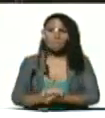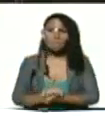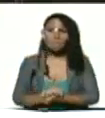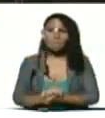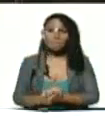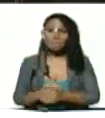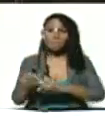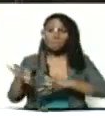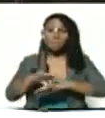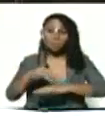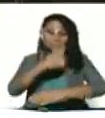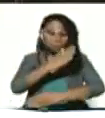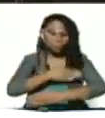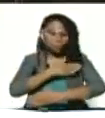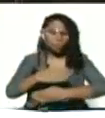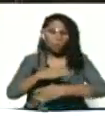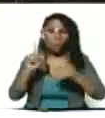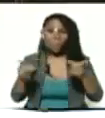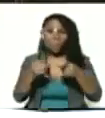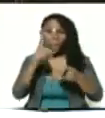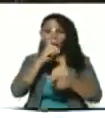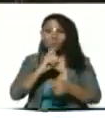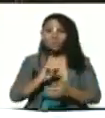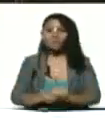matrimonio cumpleaños